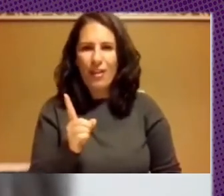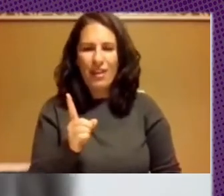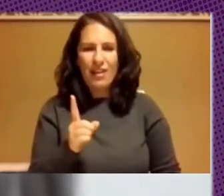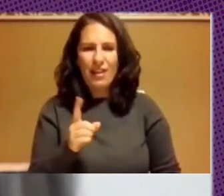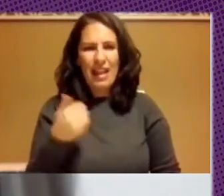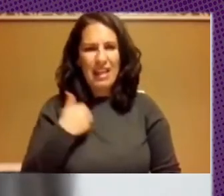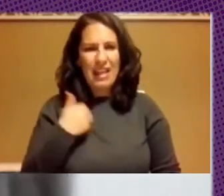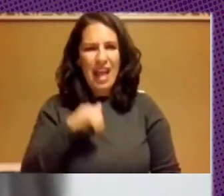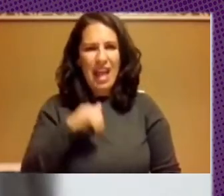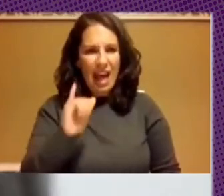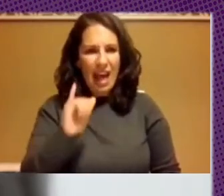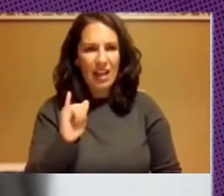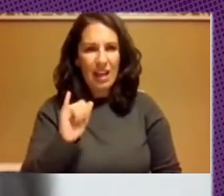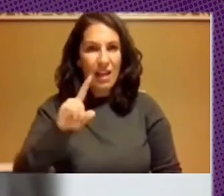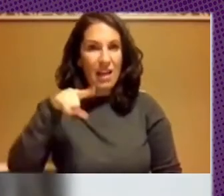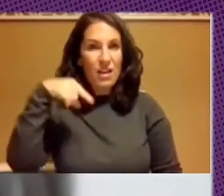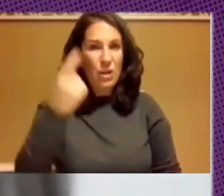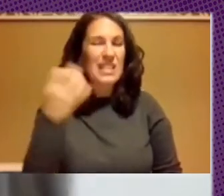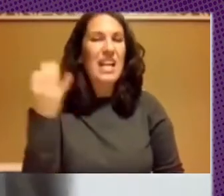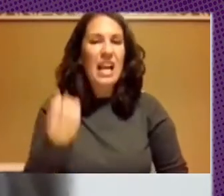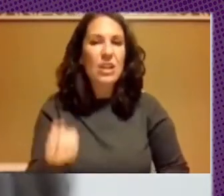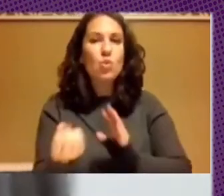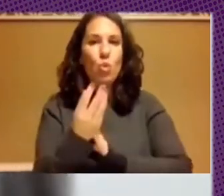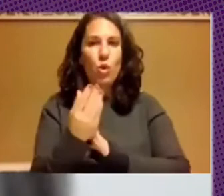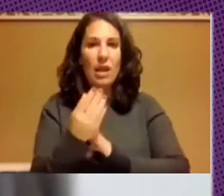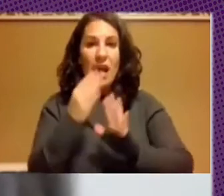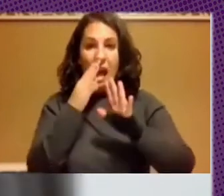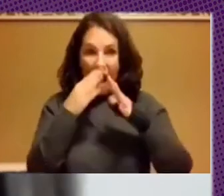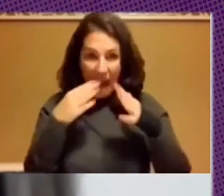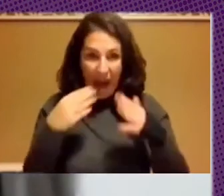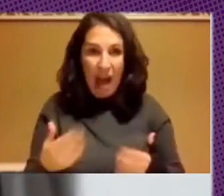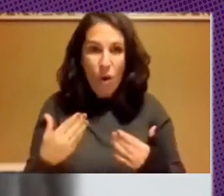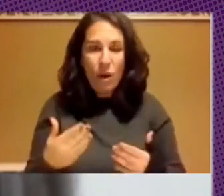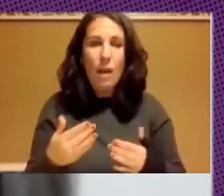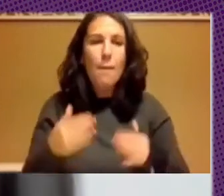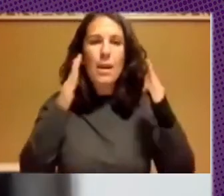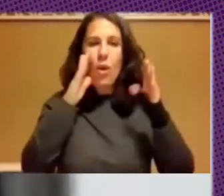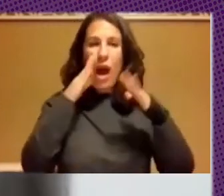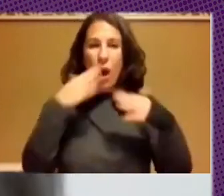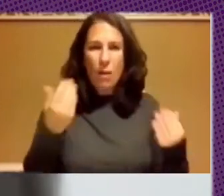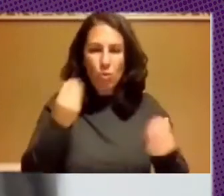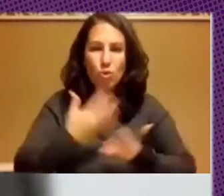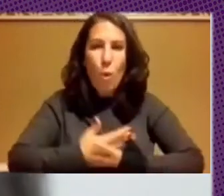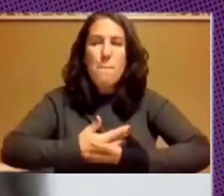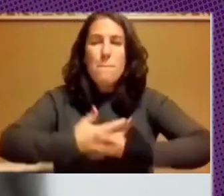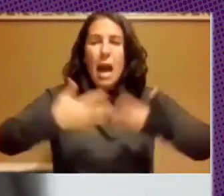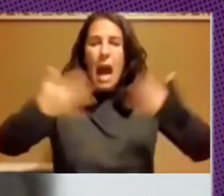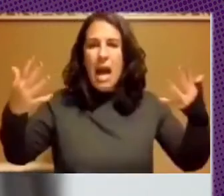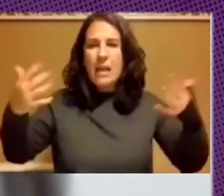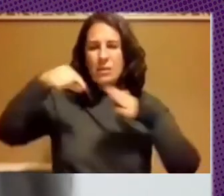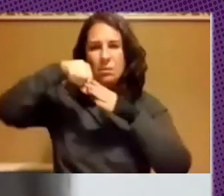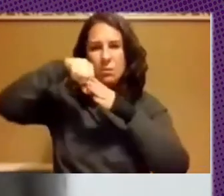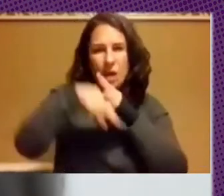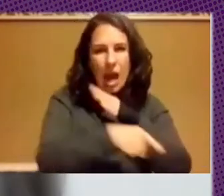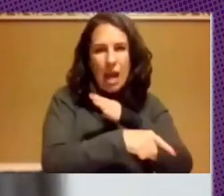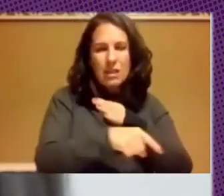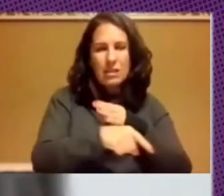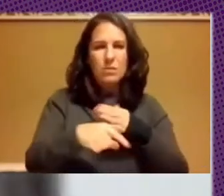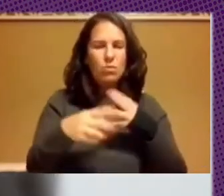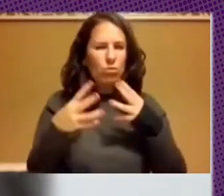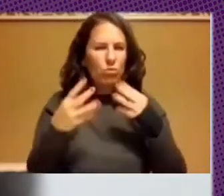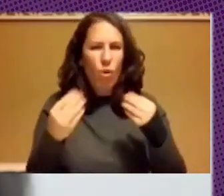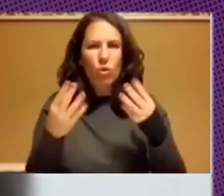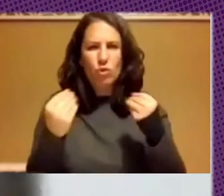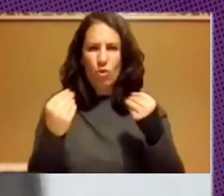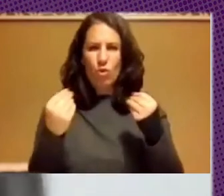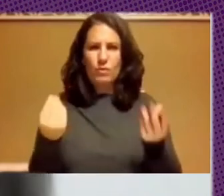momento y lo que se venía después nos enfrentamos ahora a una escala de dimensiones mucho más profundas con una penetración en los sistemas